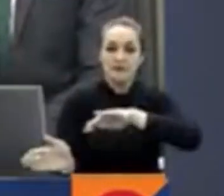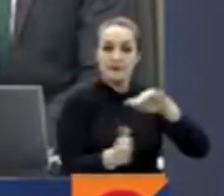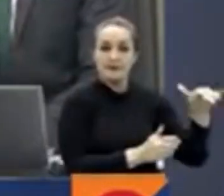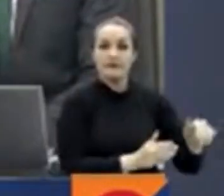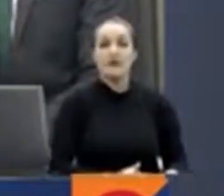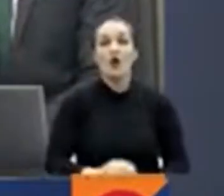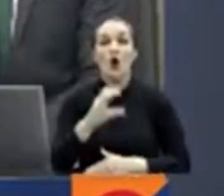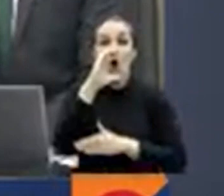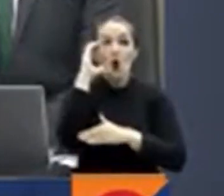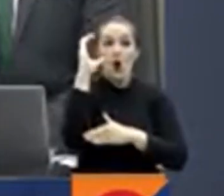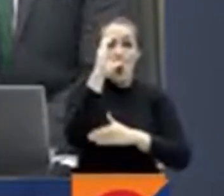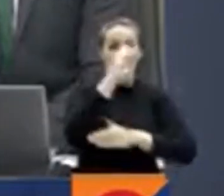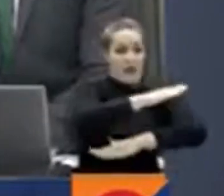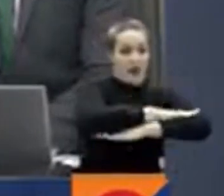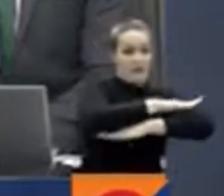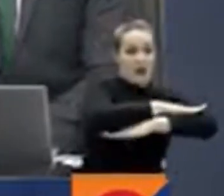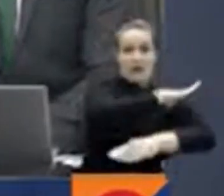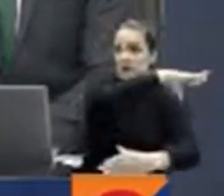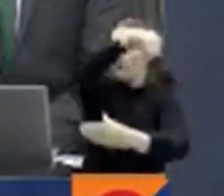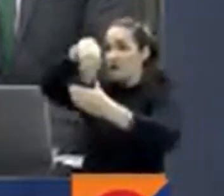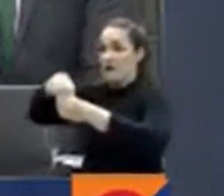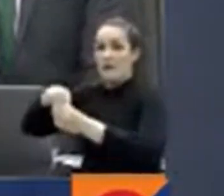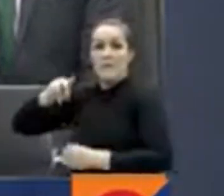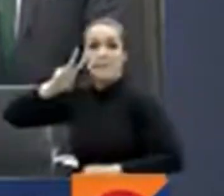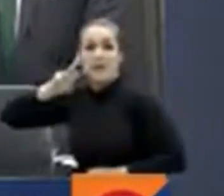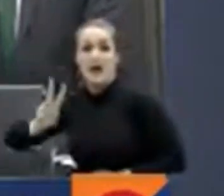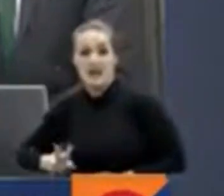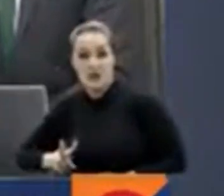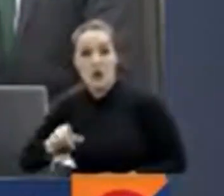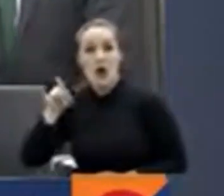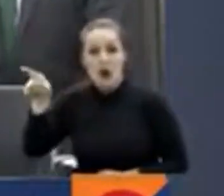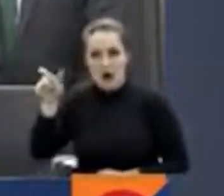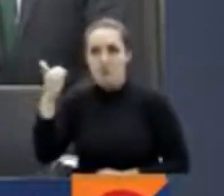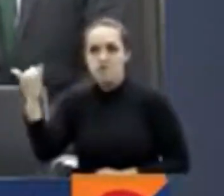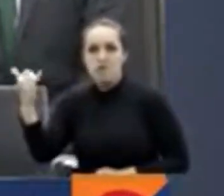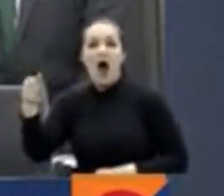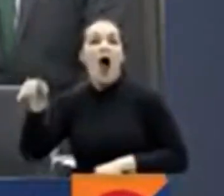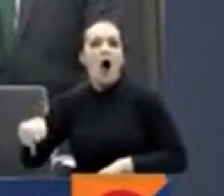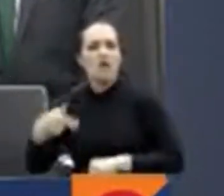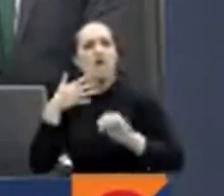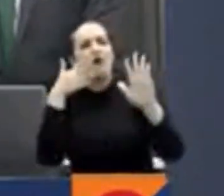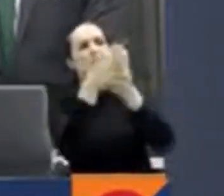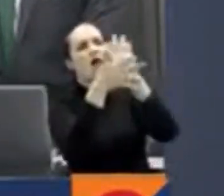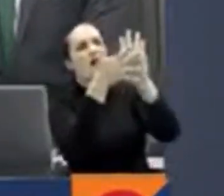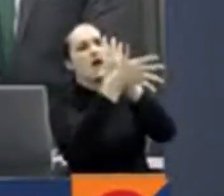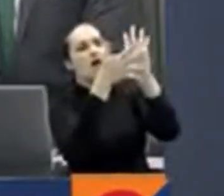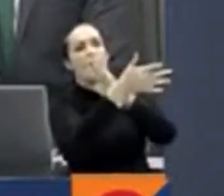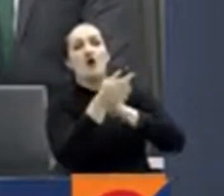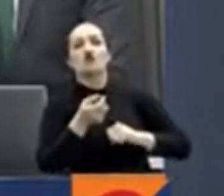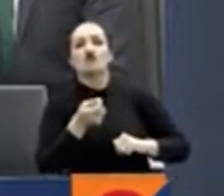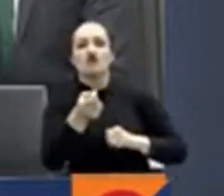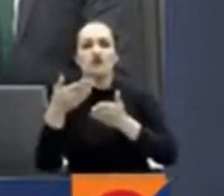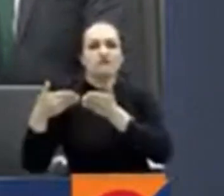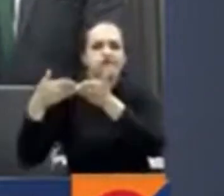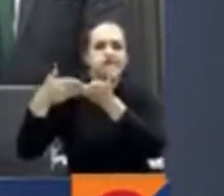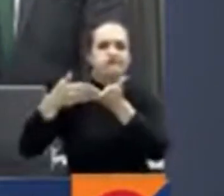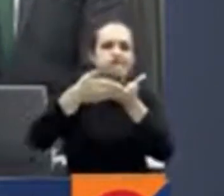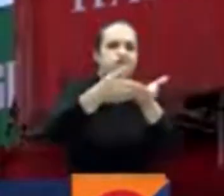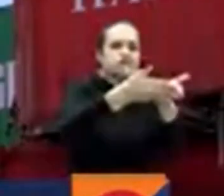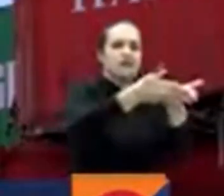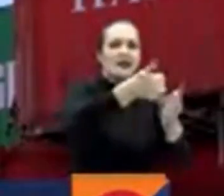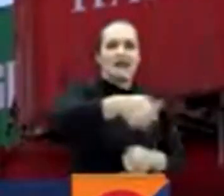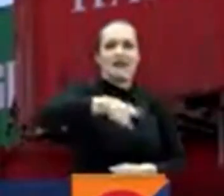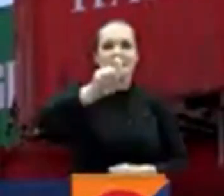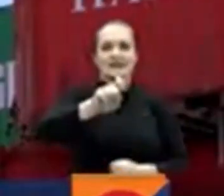Armando Benedetti informó que hoy llegará al puerto de Barranquilla un cargamento con 16 mil toneladas del insumo urea